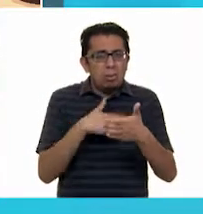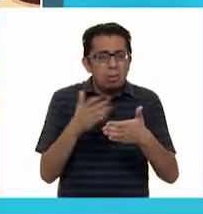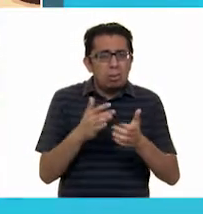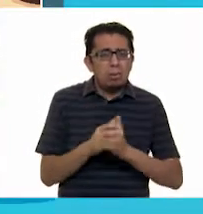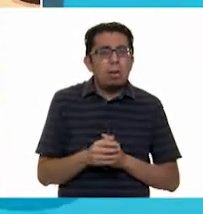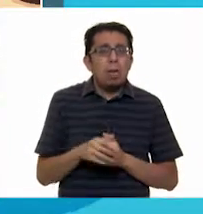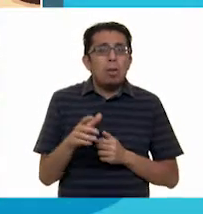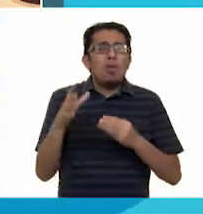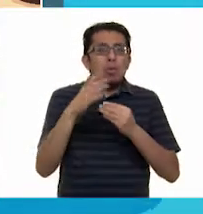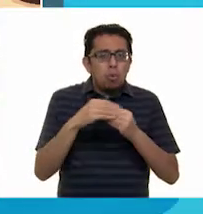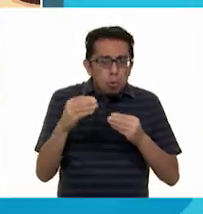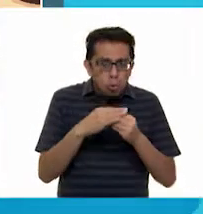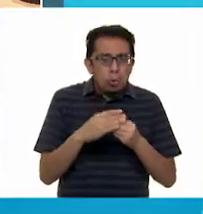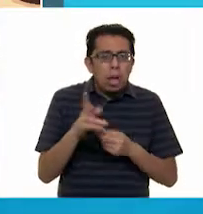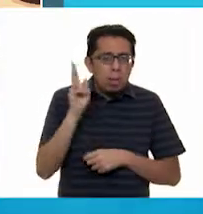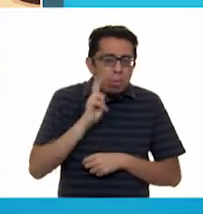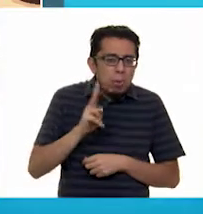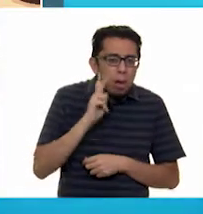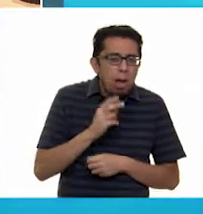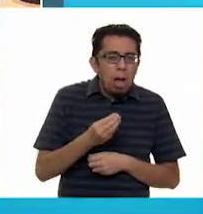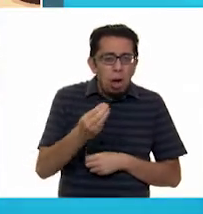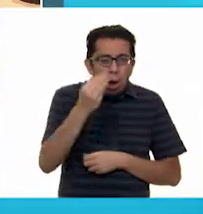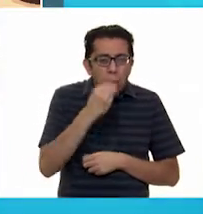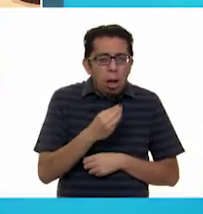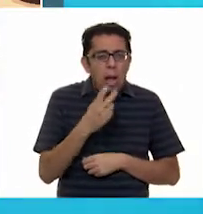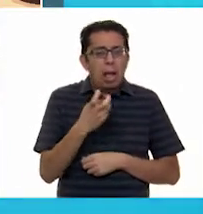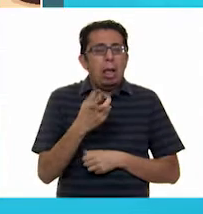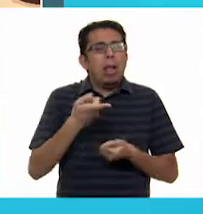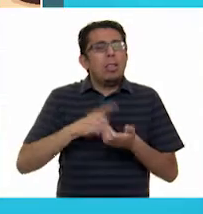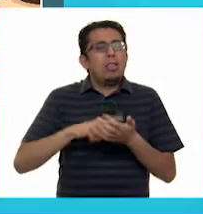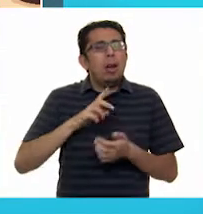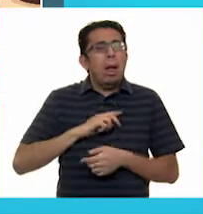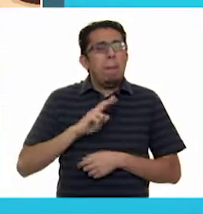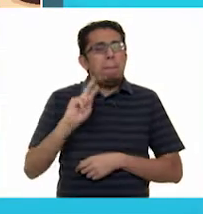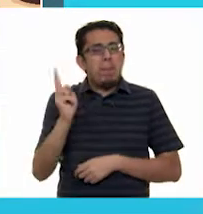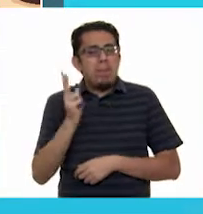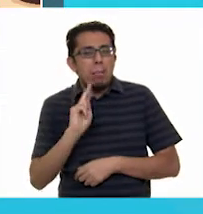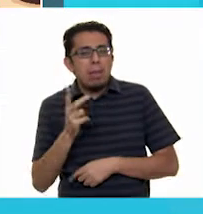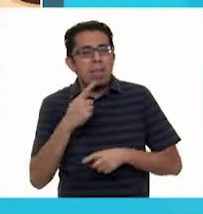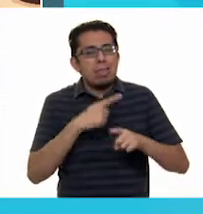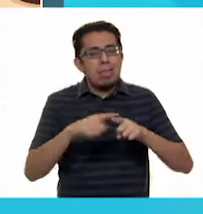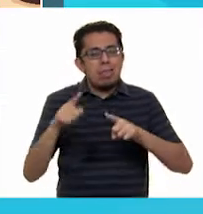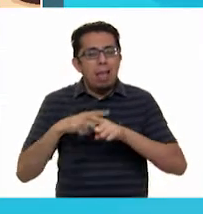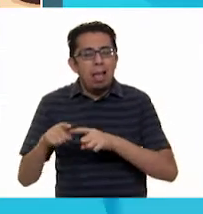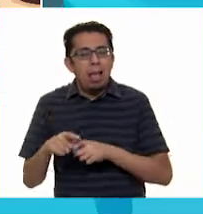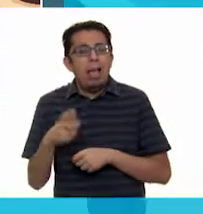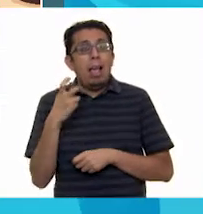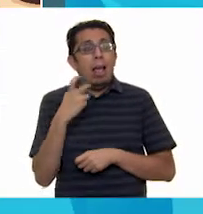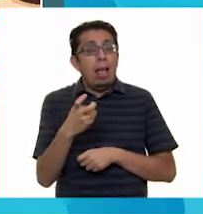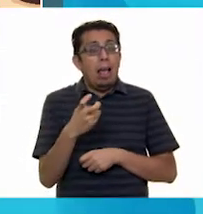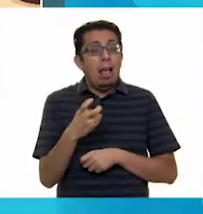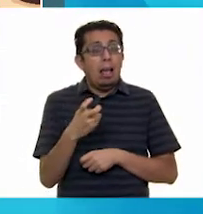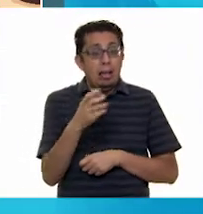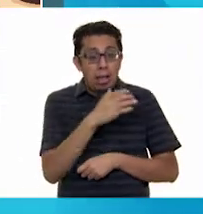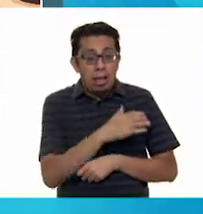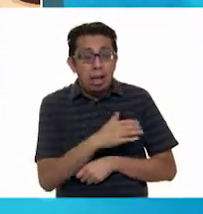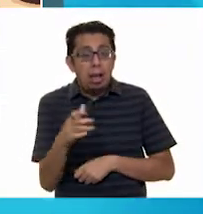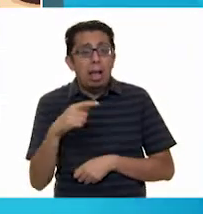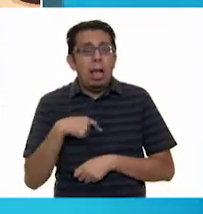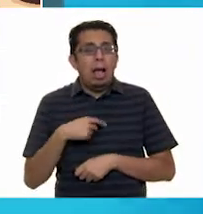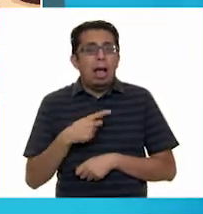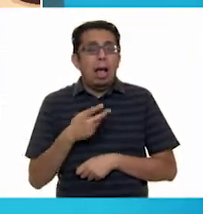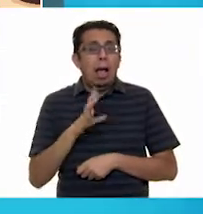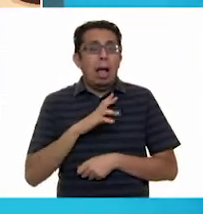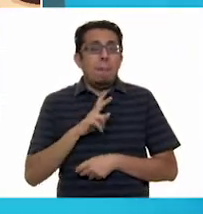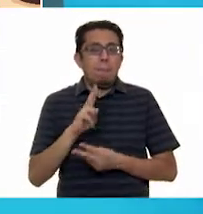Prueba la fruta, amiga. No hay mejores vitaminas y minerales. Además, en ese campo crecen las